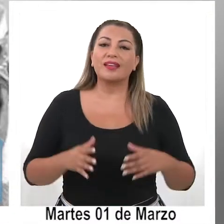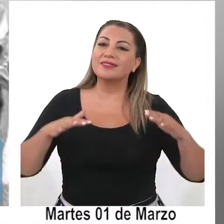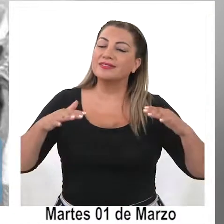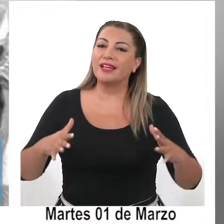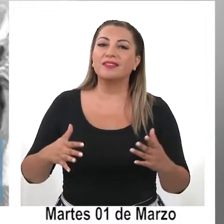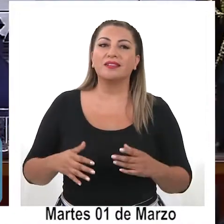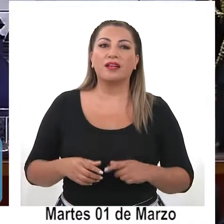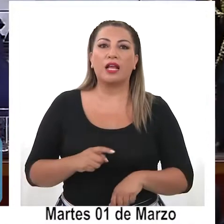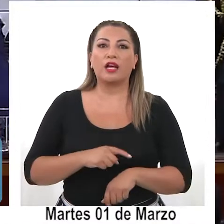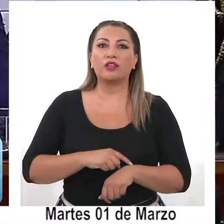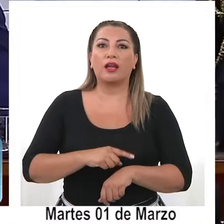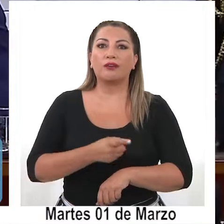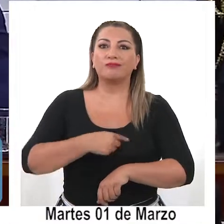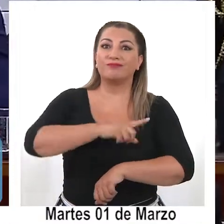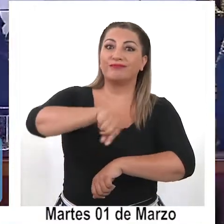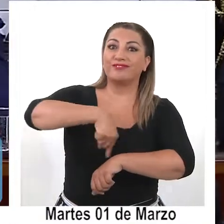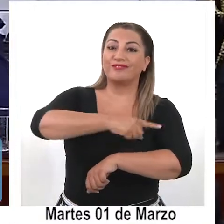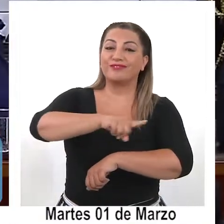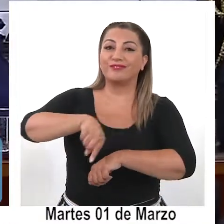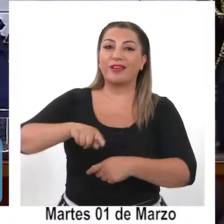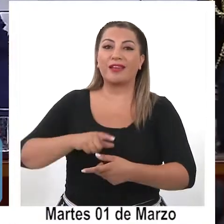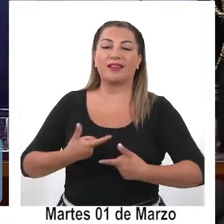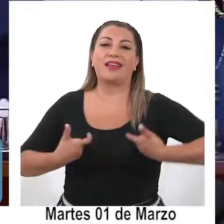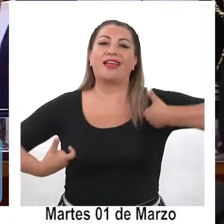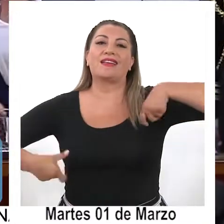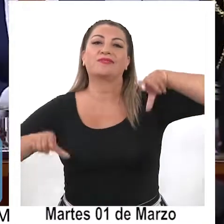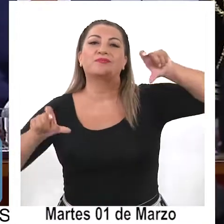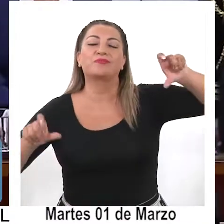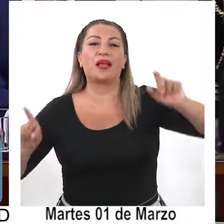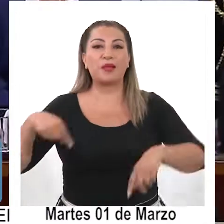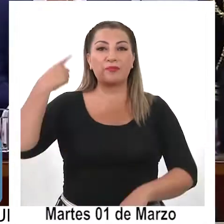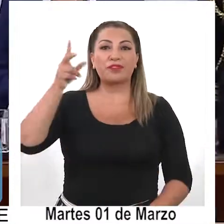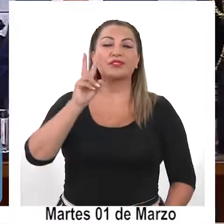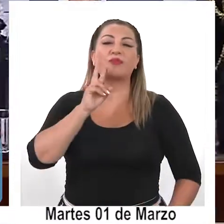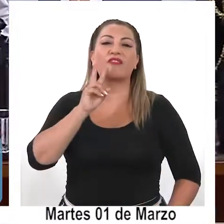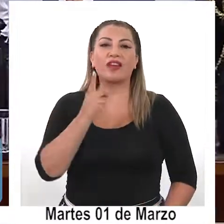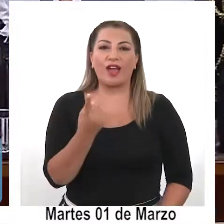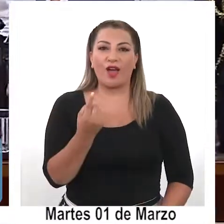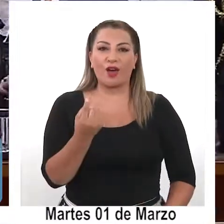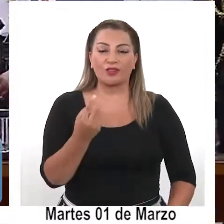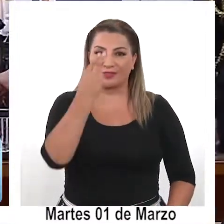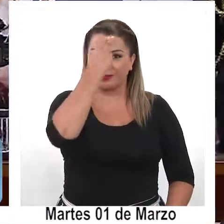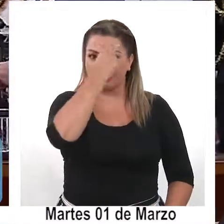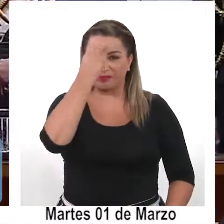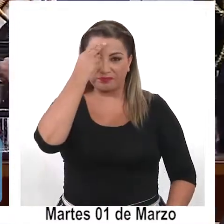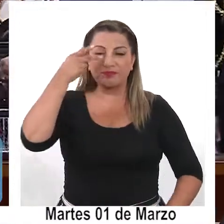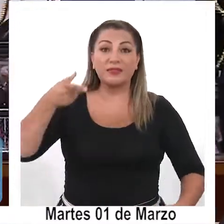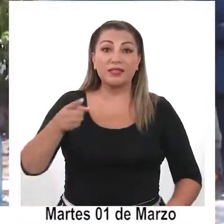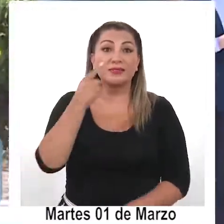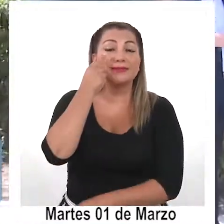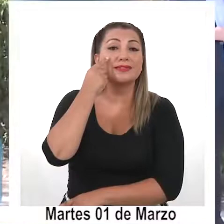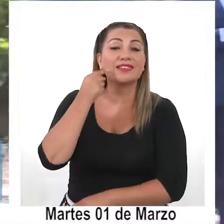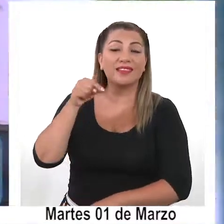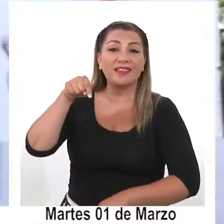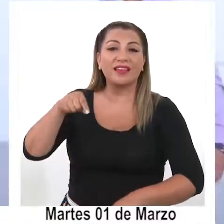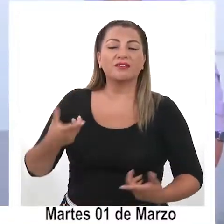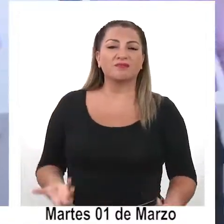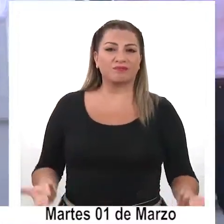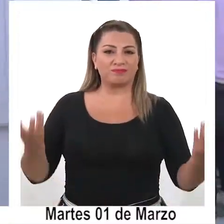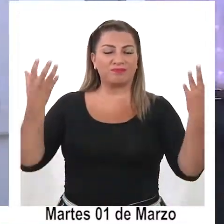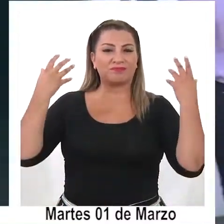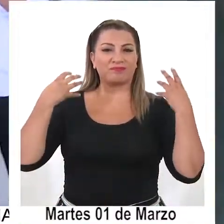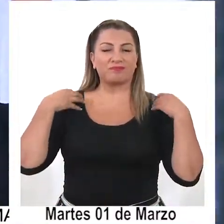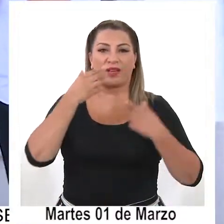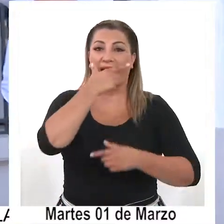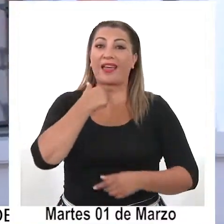comienza la cuenta regresiva para el cambio de mando del próximo viernes 11 de marzo, día en el que asumirá